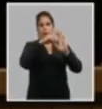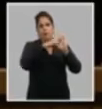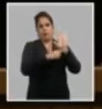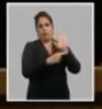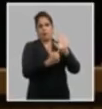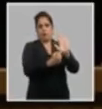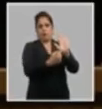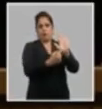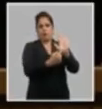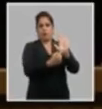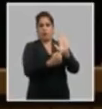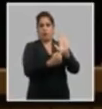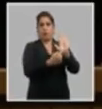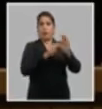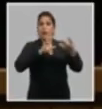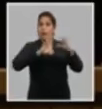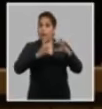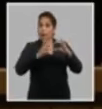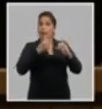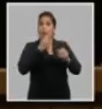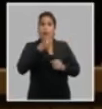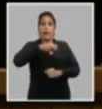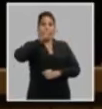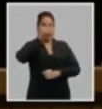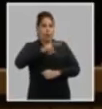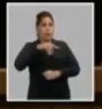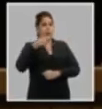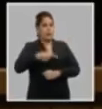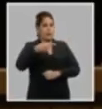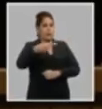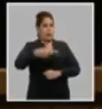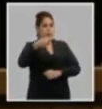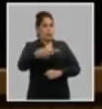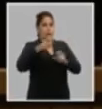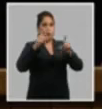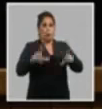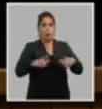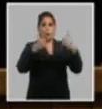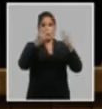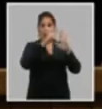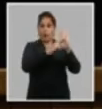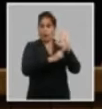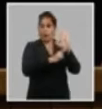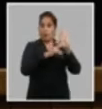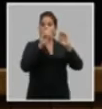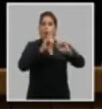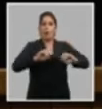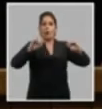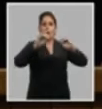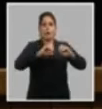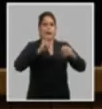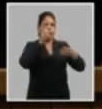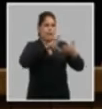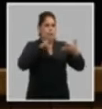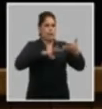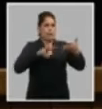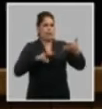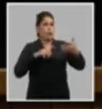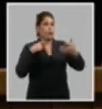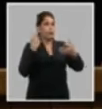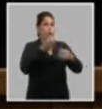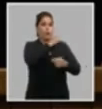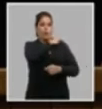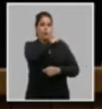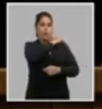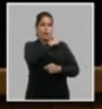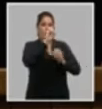establecer la forma en que se evaluará sistemáticamente su cumplimiento y organizar su estudio por todos los